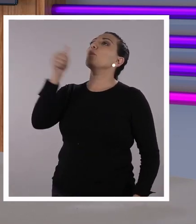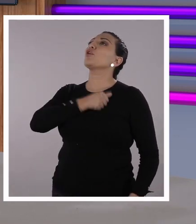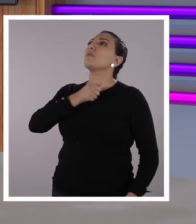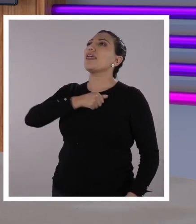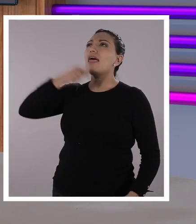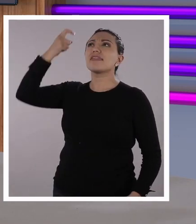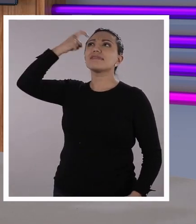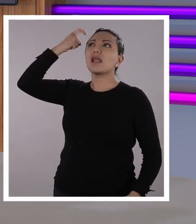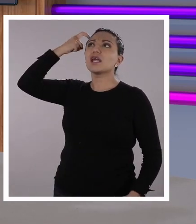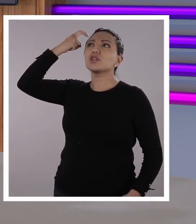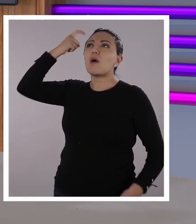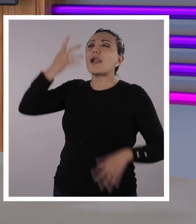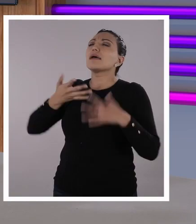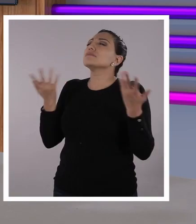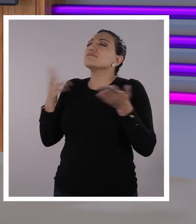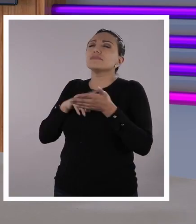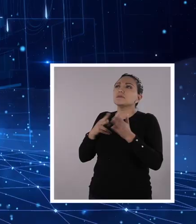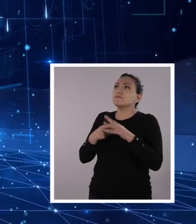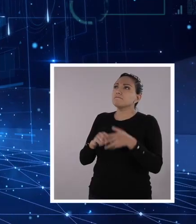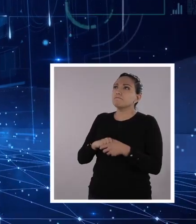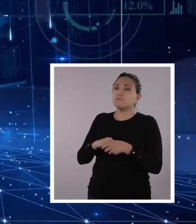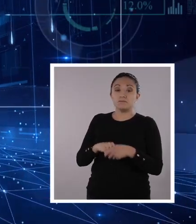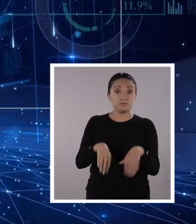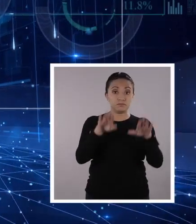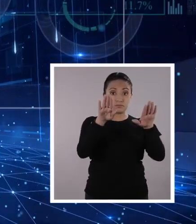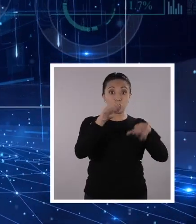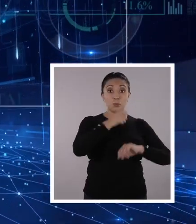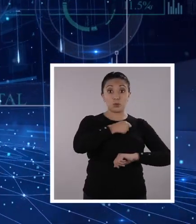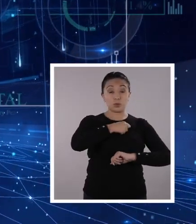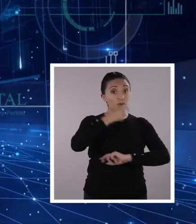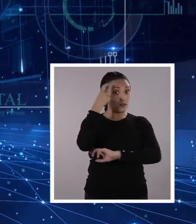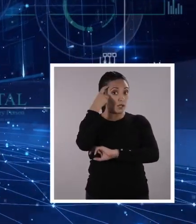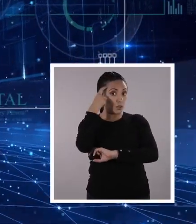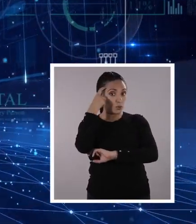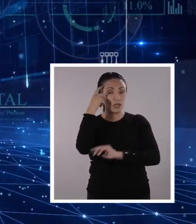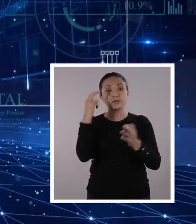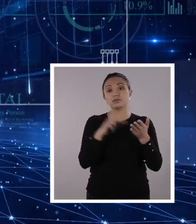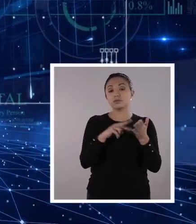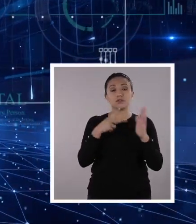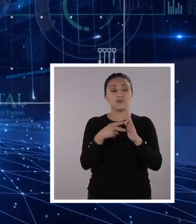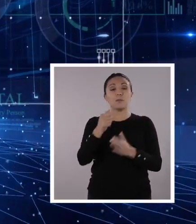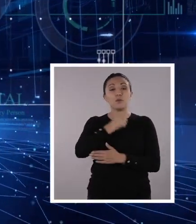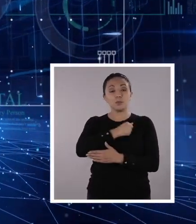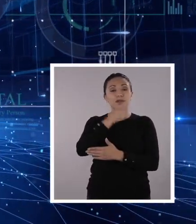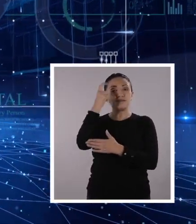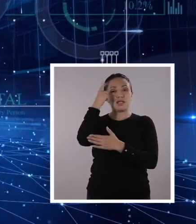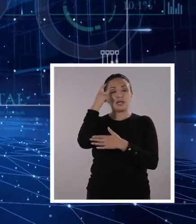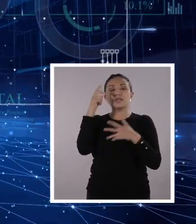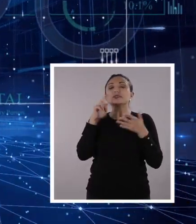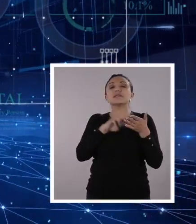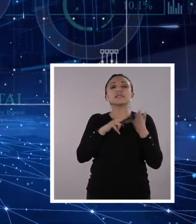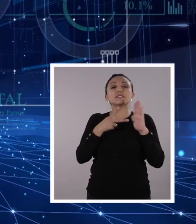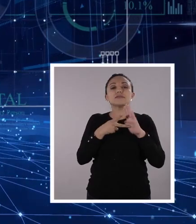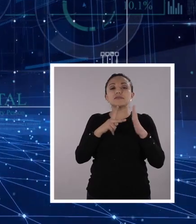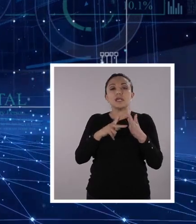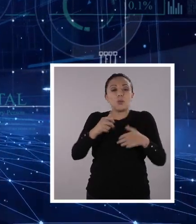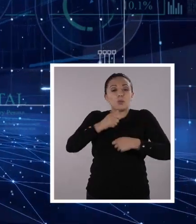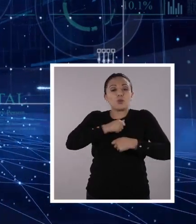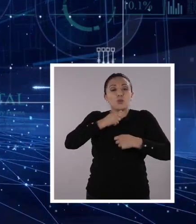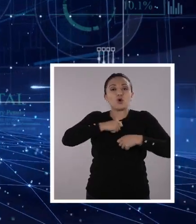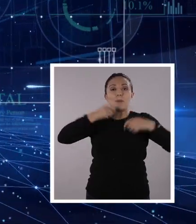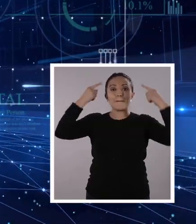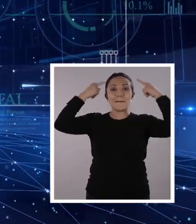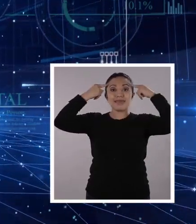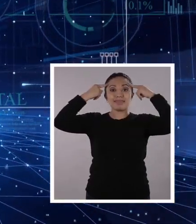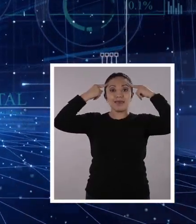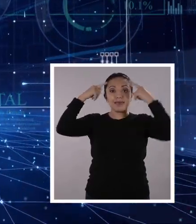Webster, ayúdame. ¿Qué es la propiedad intelectual? Propiedad intelectual. La propiedad intelectual se relaciona con las creaciones de la